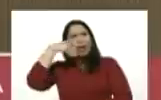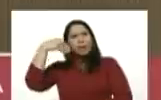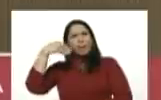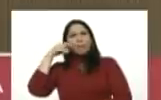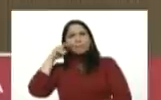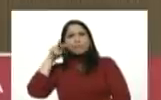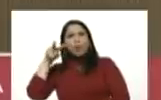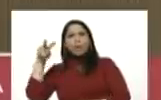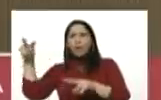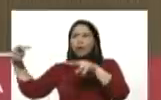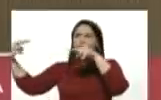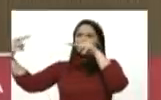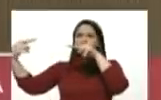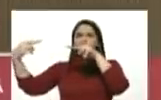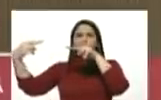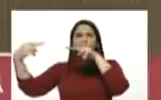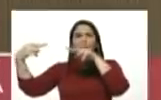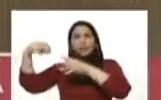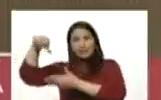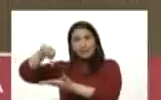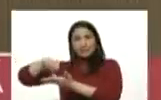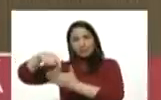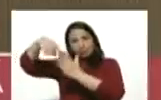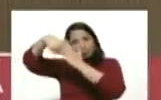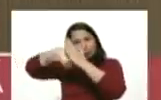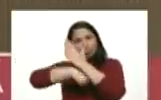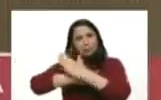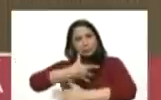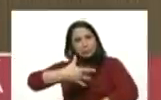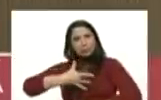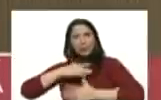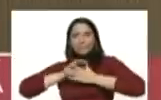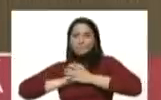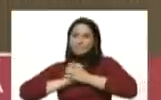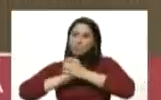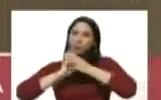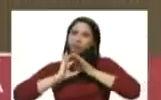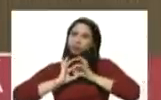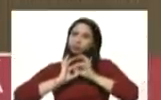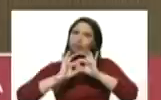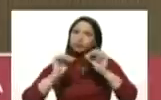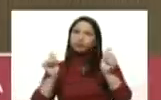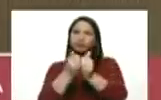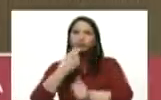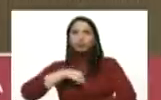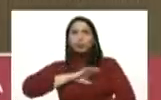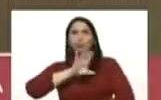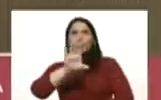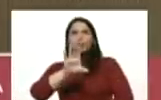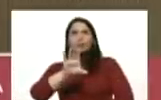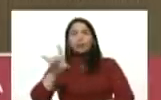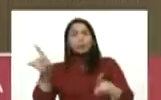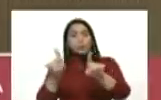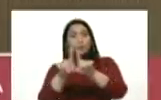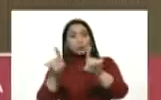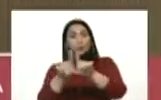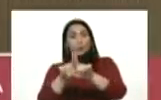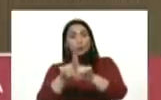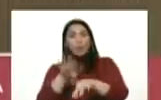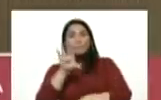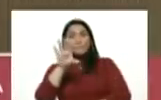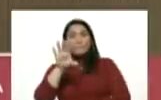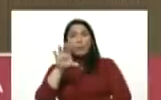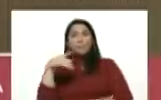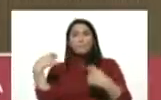pueblo iraní bueno su profundo sentido de amistad y de hermandad con nuestra patria al igual que la república